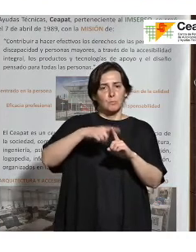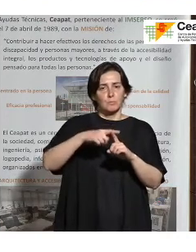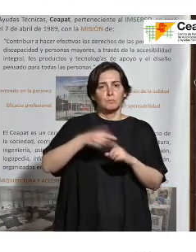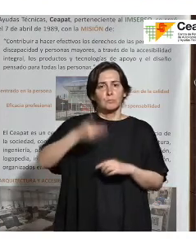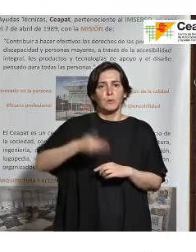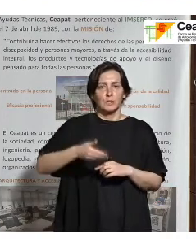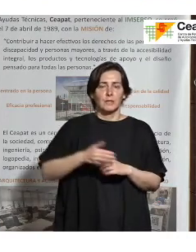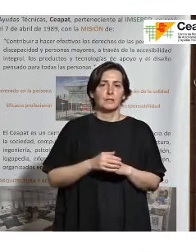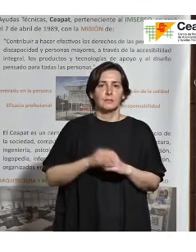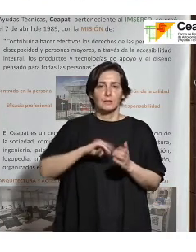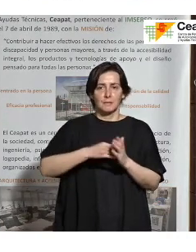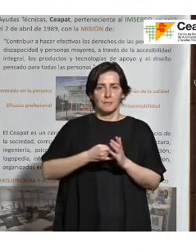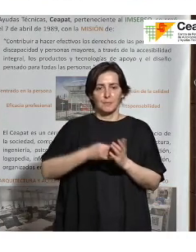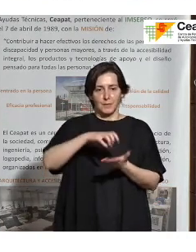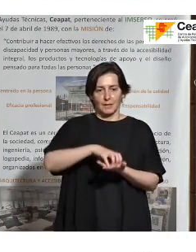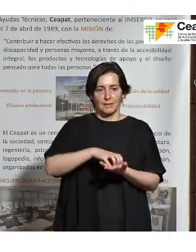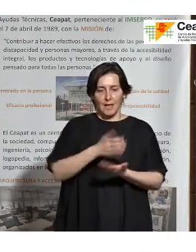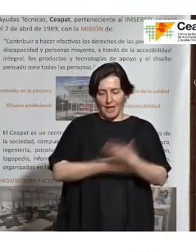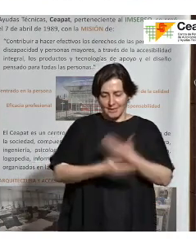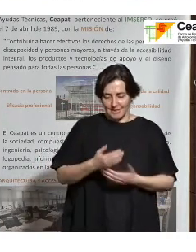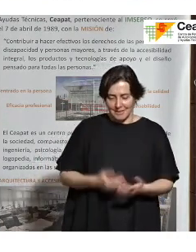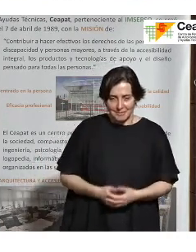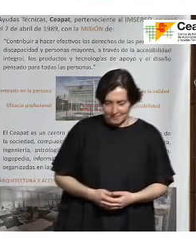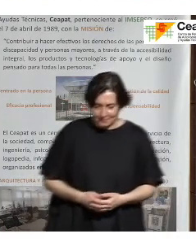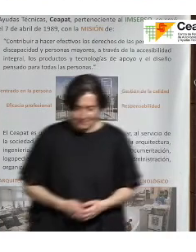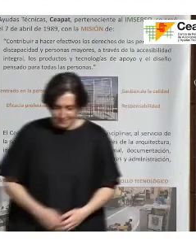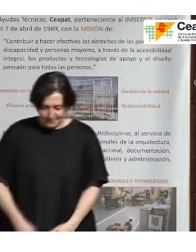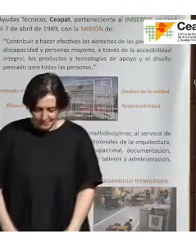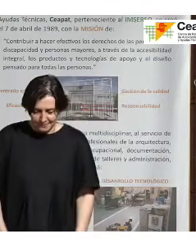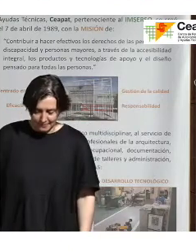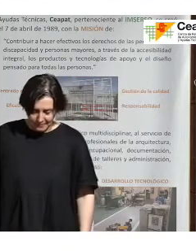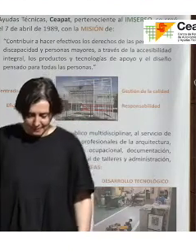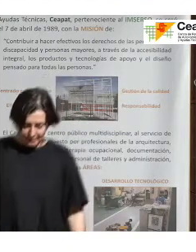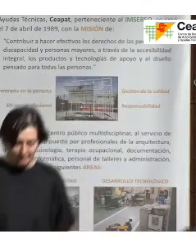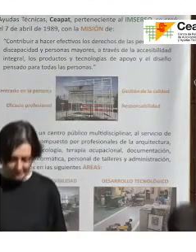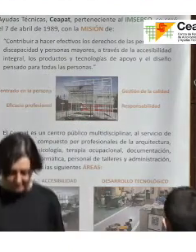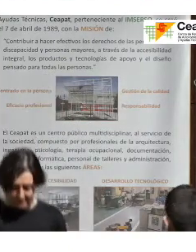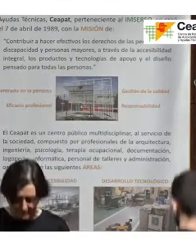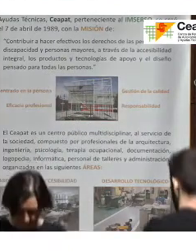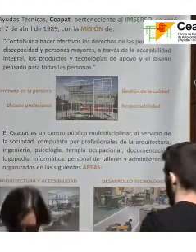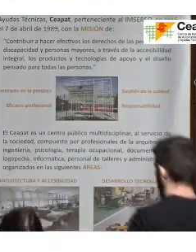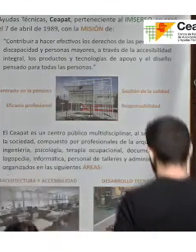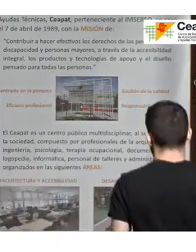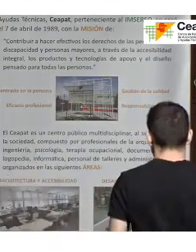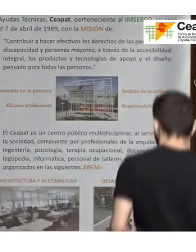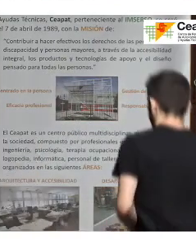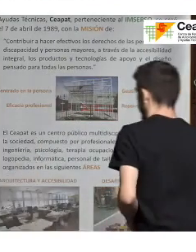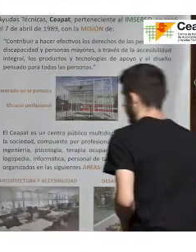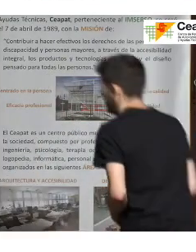parque tecnológico existente, de eso ya casi cerca de, en torno a unos 900.000 dispositivos que pueden haber de teleasistencia.